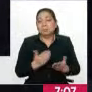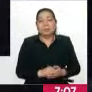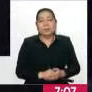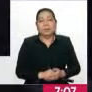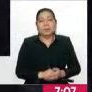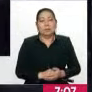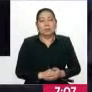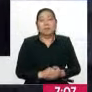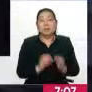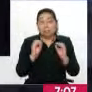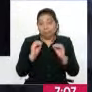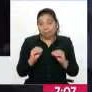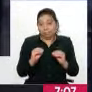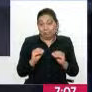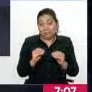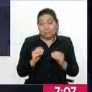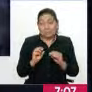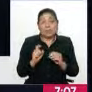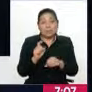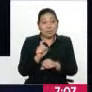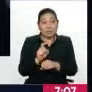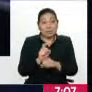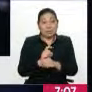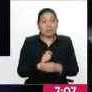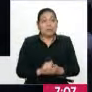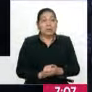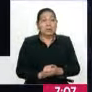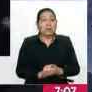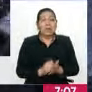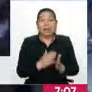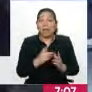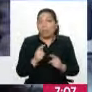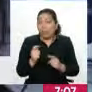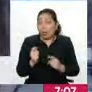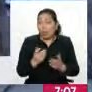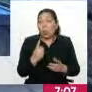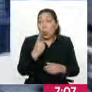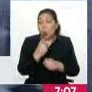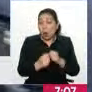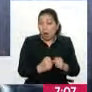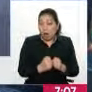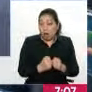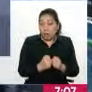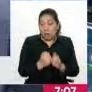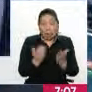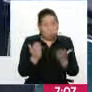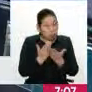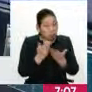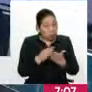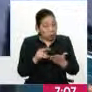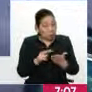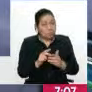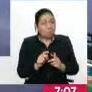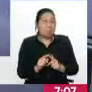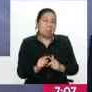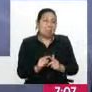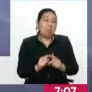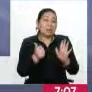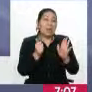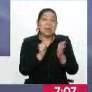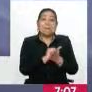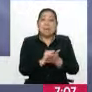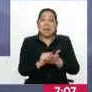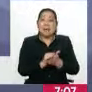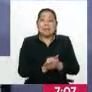Aproximadamente la formación en el Centro de Instrucción de Aviación Civil, la parte teórica es de un año y la parte práctica aproximadamente seis